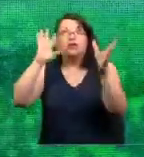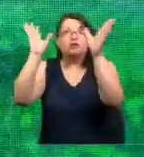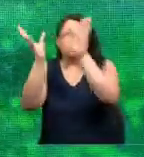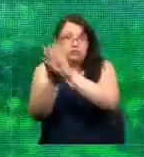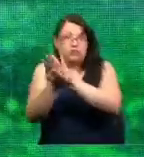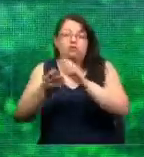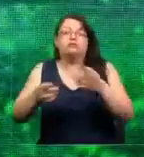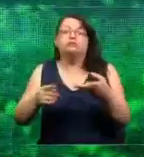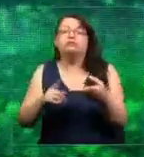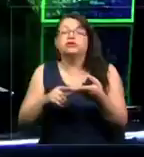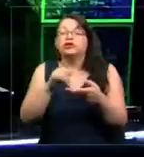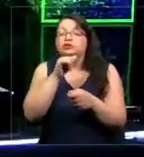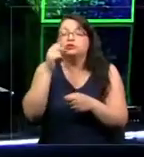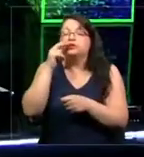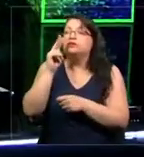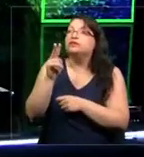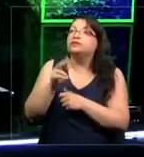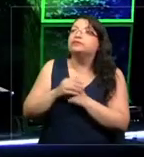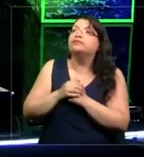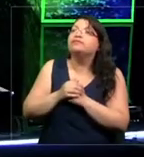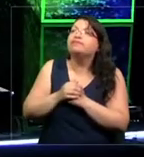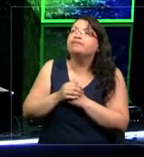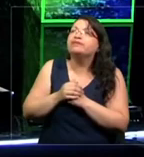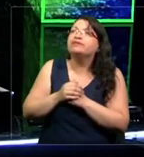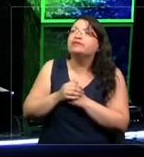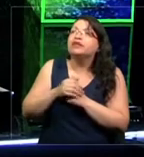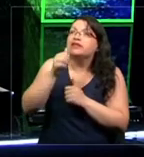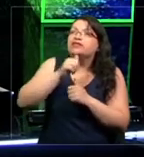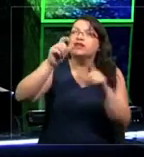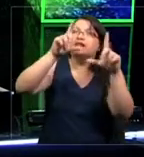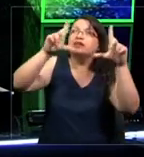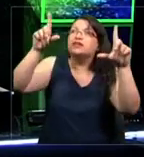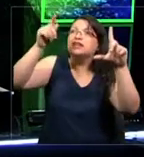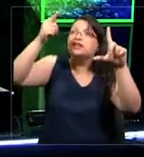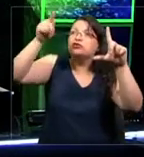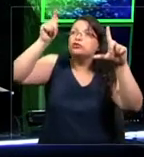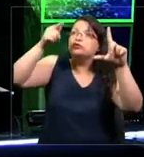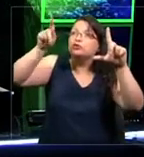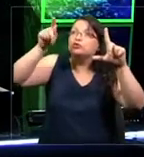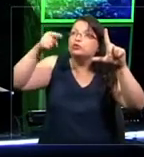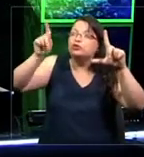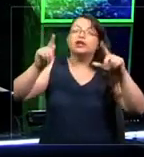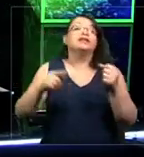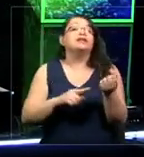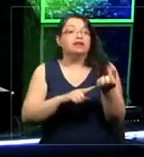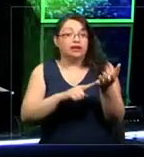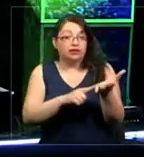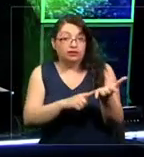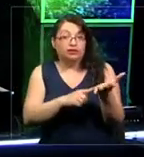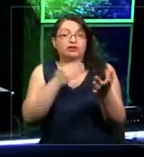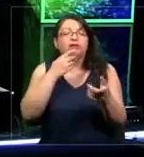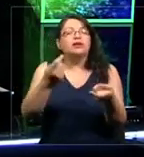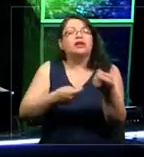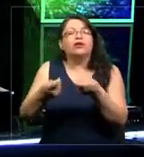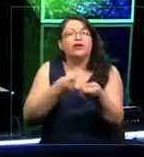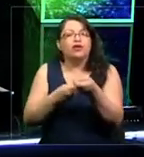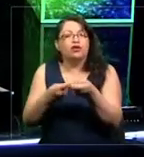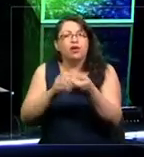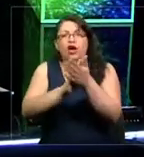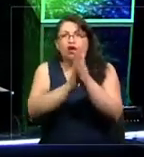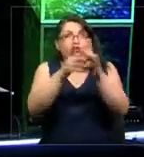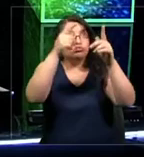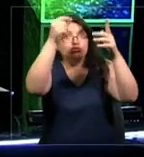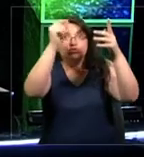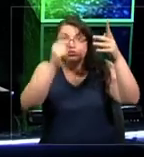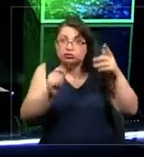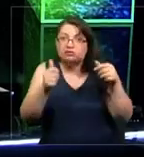no alcanzo a ver, aquí deberían aparecer unos checks, tecnológica, económica, todas esas estamos